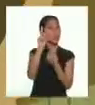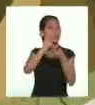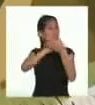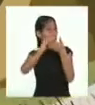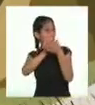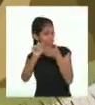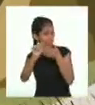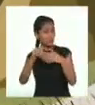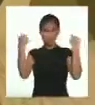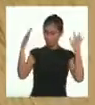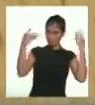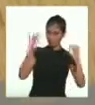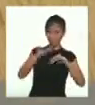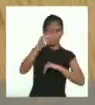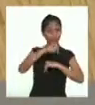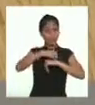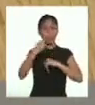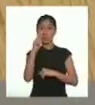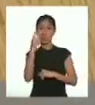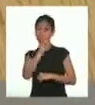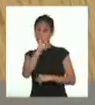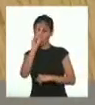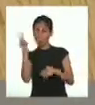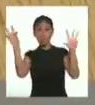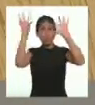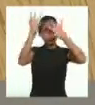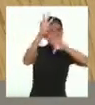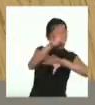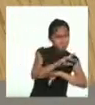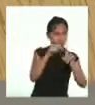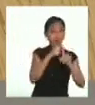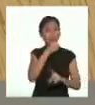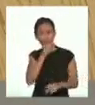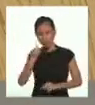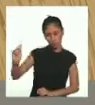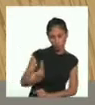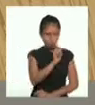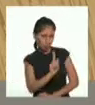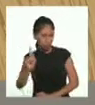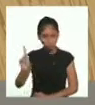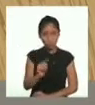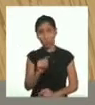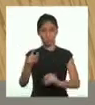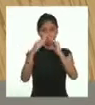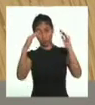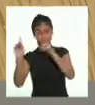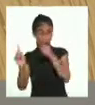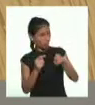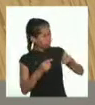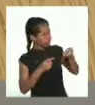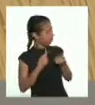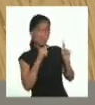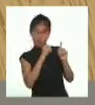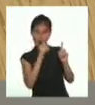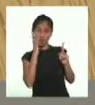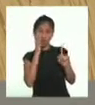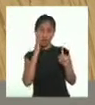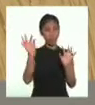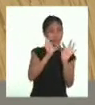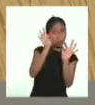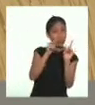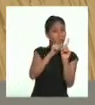mes. Y así fue, a la medianoche llegó Yatsajirita, quien era la madre de la Silandera.